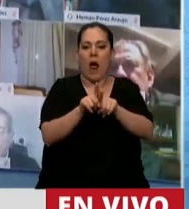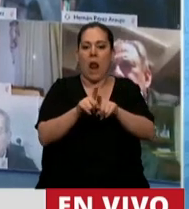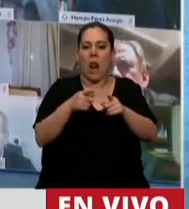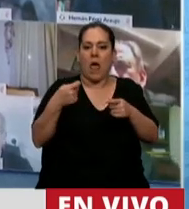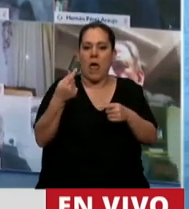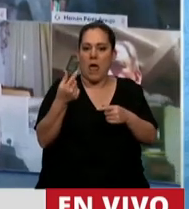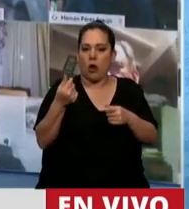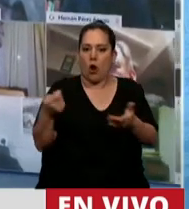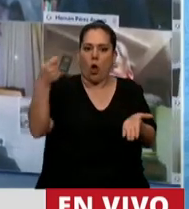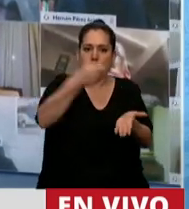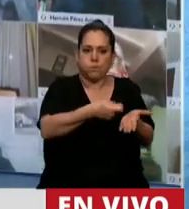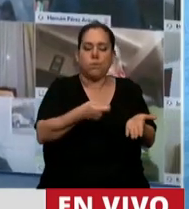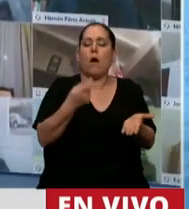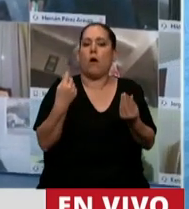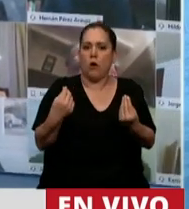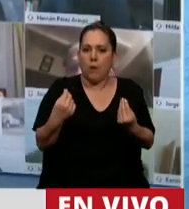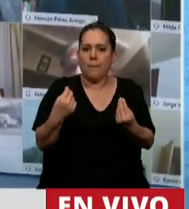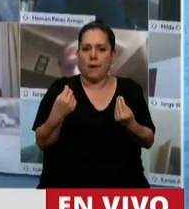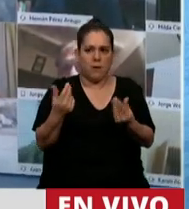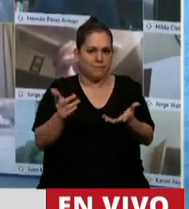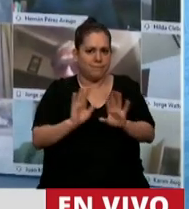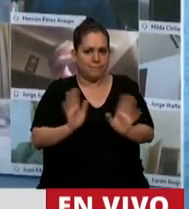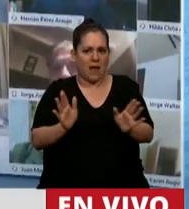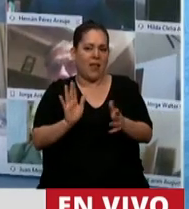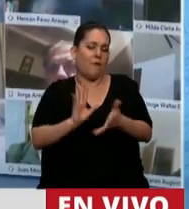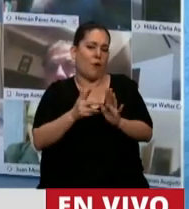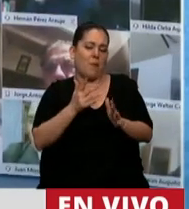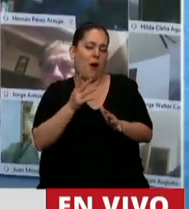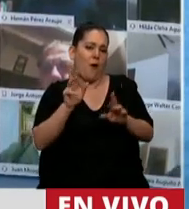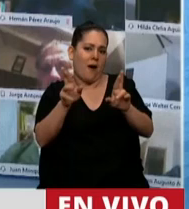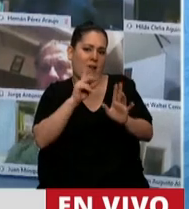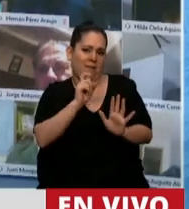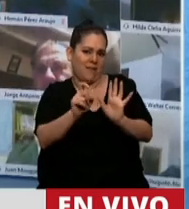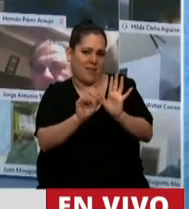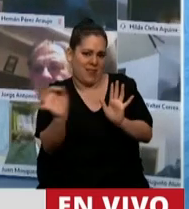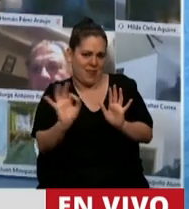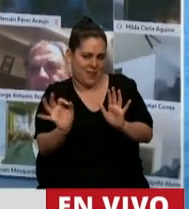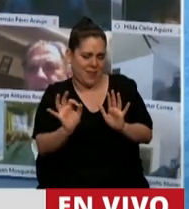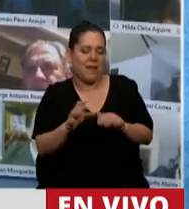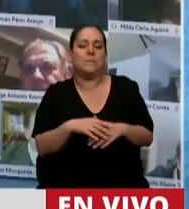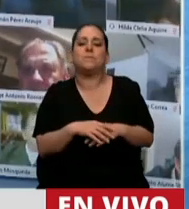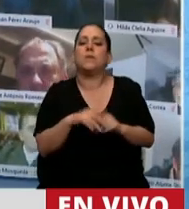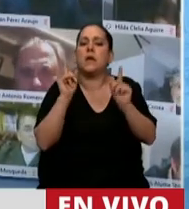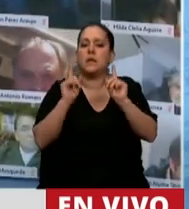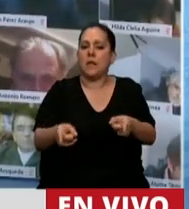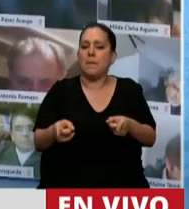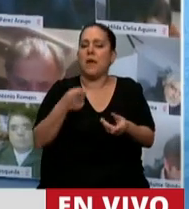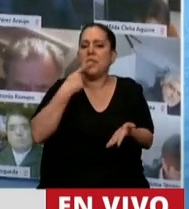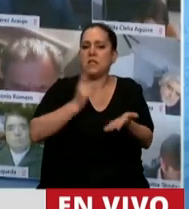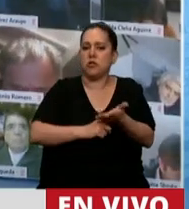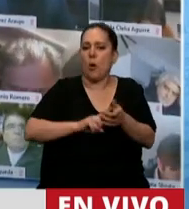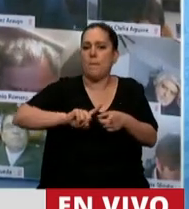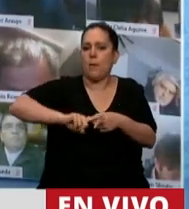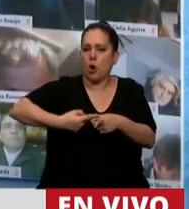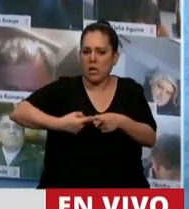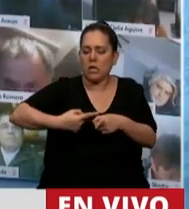lo que habían pedido redactar, es nada más que una expresión de deseo. Para satisfacción y en consonancia con lo que significa una decisión política,